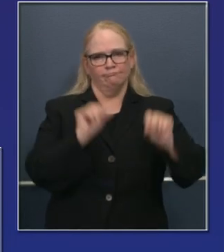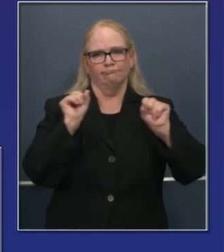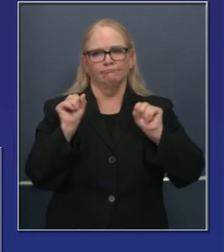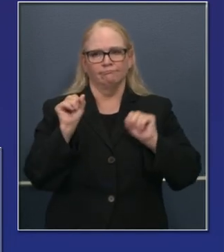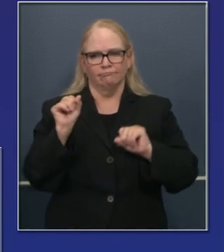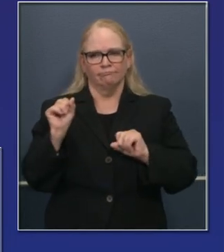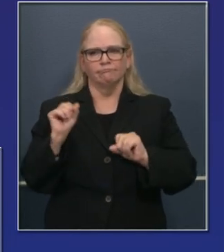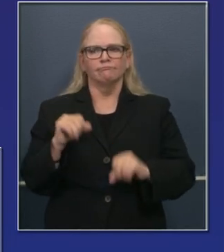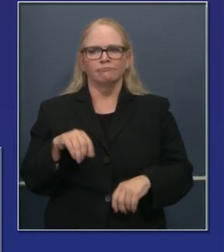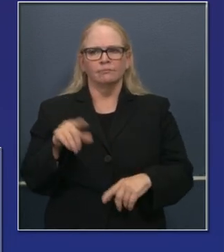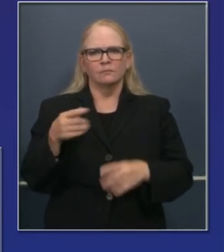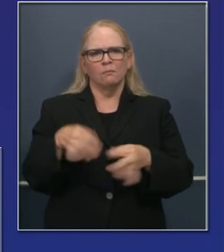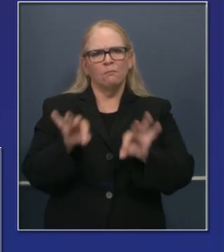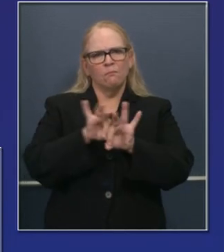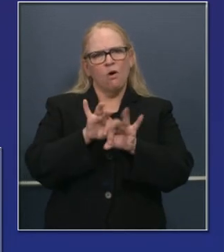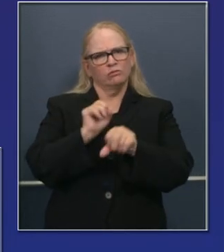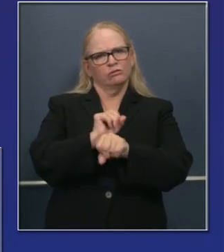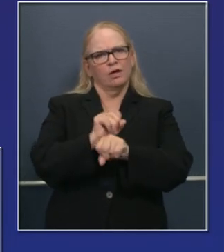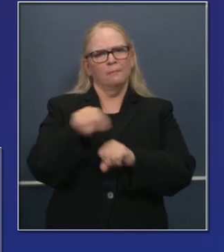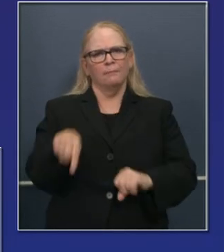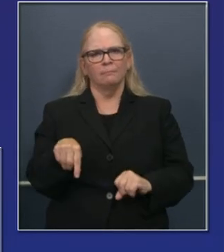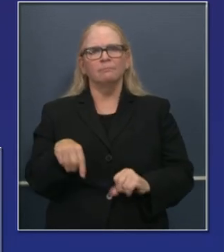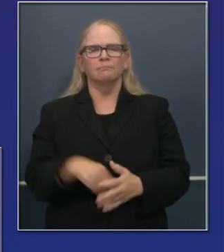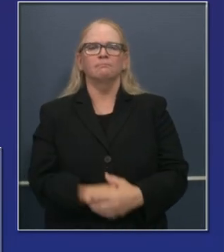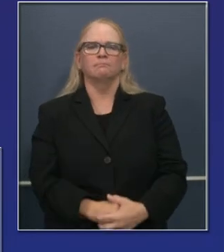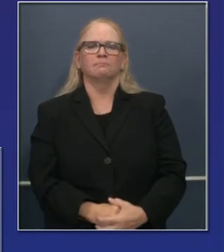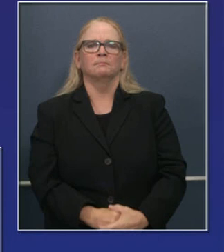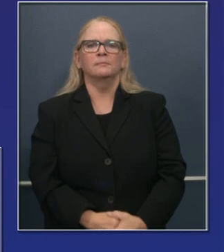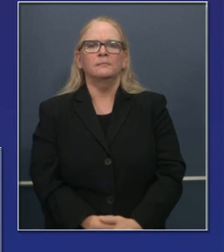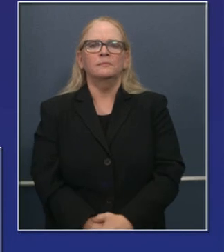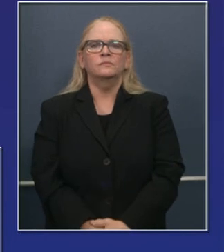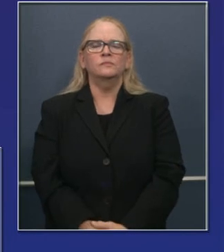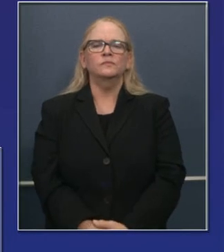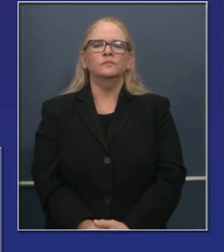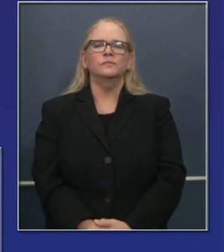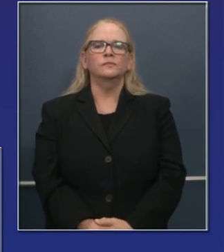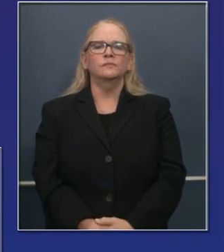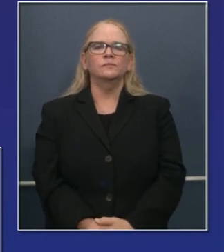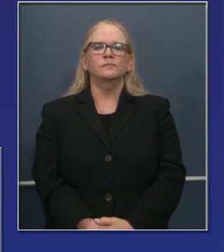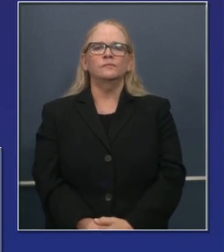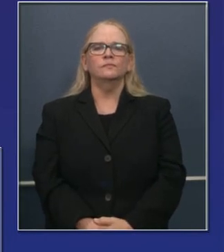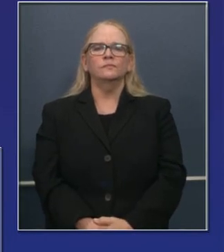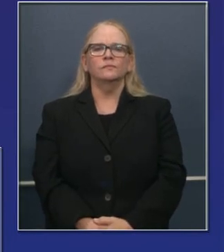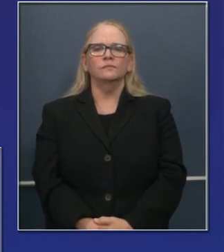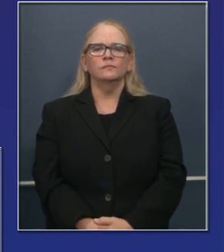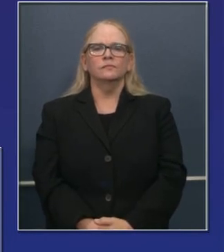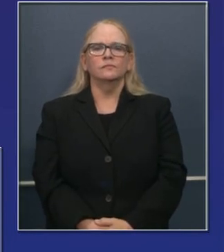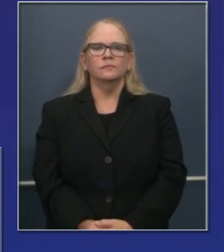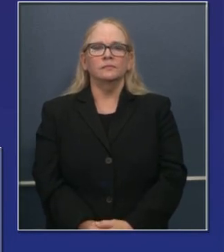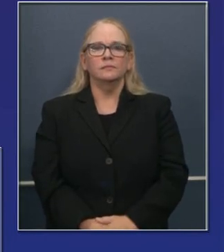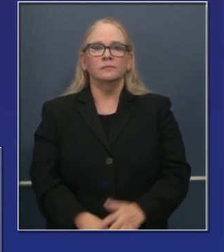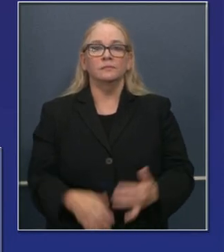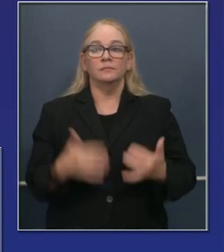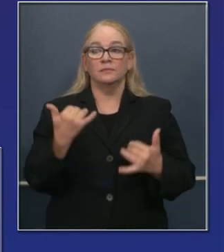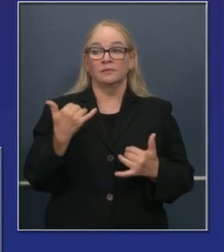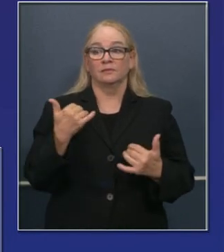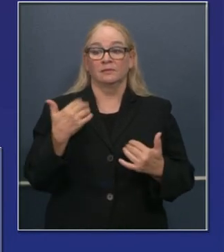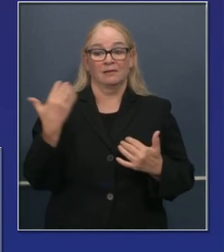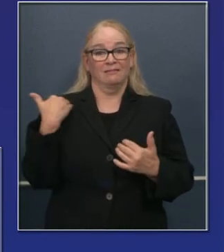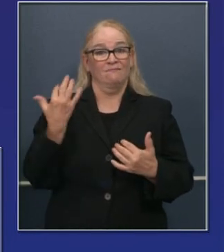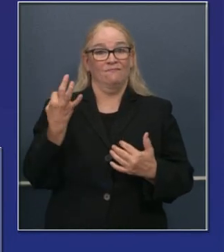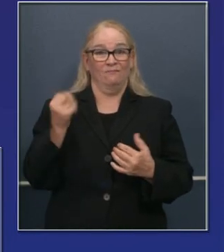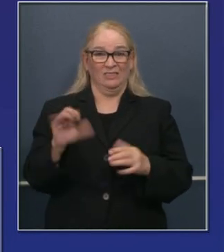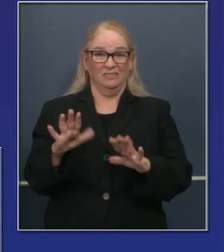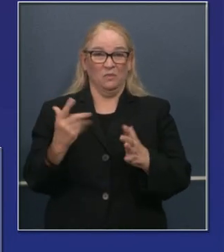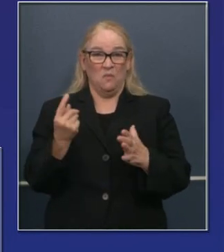está entrando a este nuevo papel para ella, que es sumamente importante. Como mencioné, el gobernador, hemos hecho algunas cosas durante